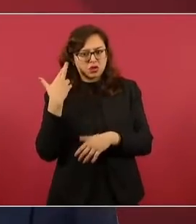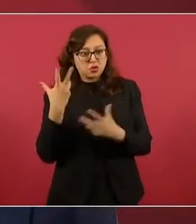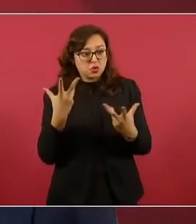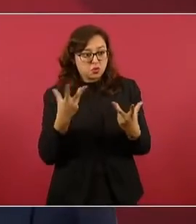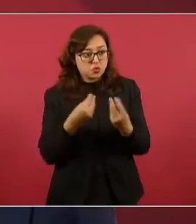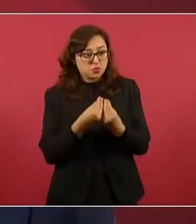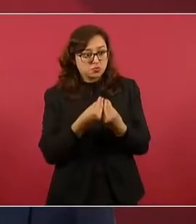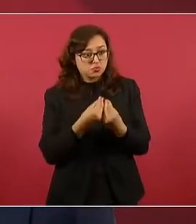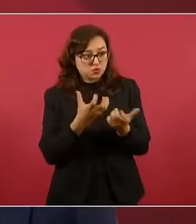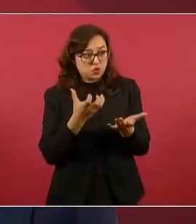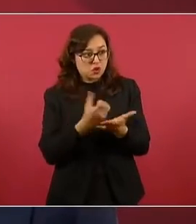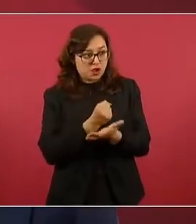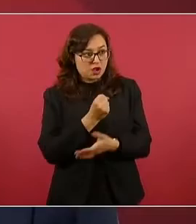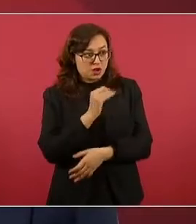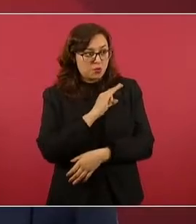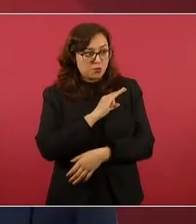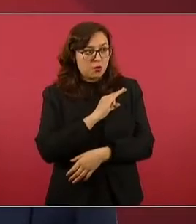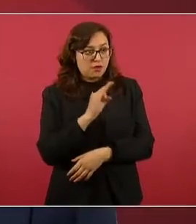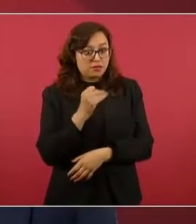Sí sabía, ¿no?